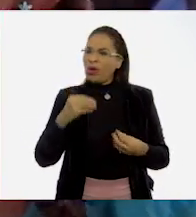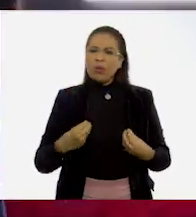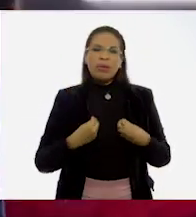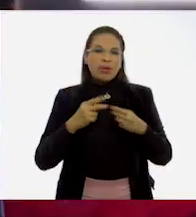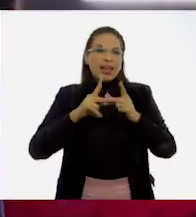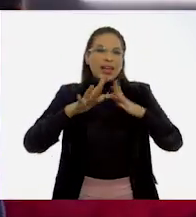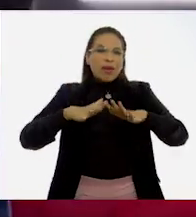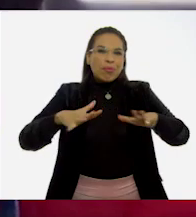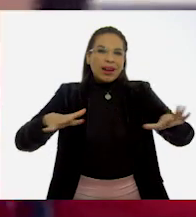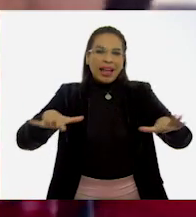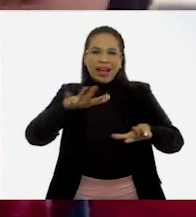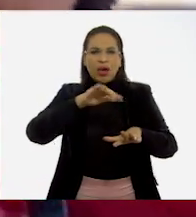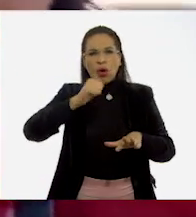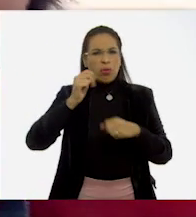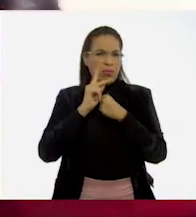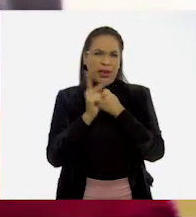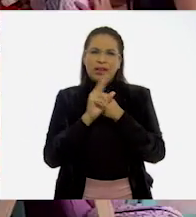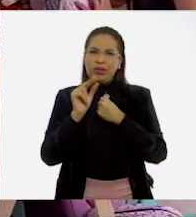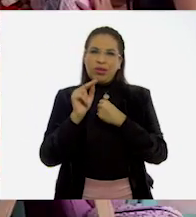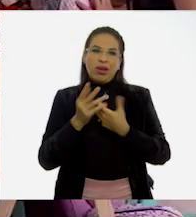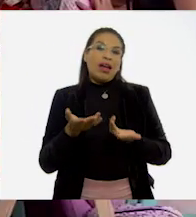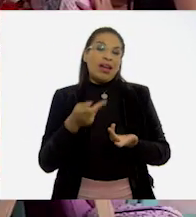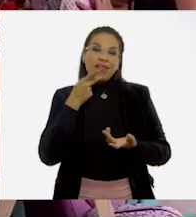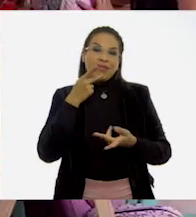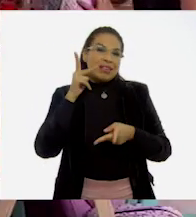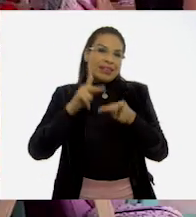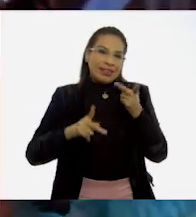playa, pues. No es otro país. Bueno, ya, pues.